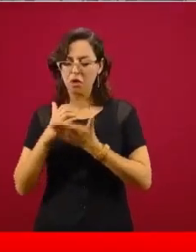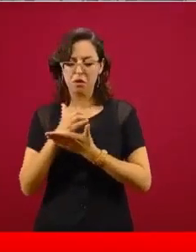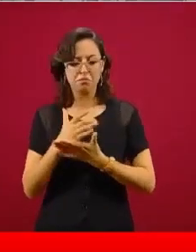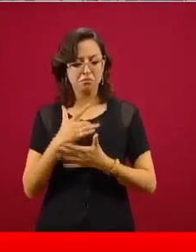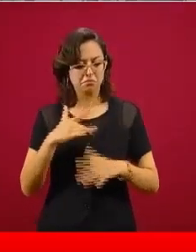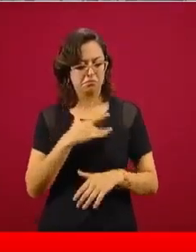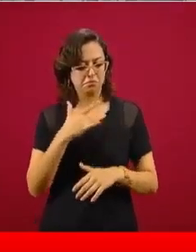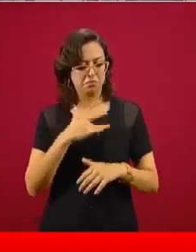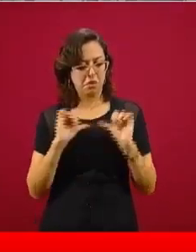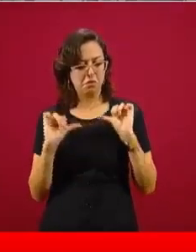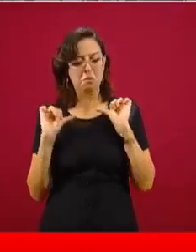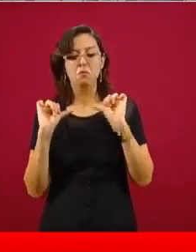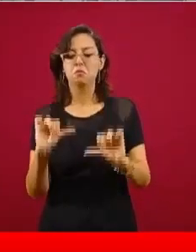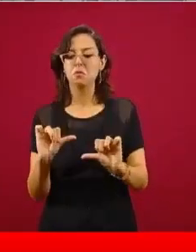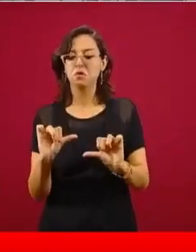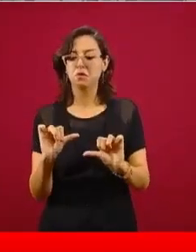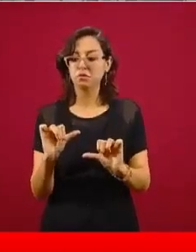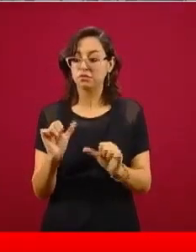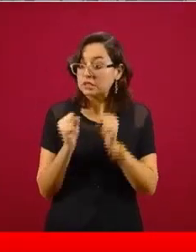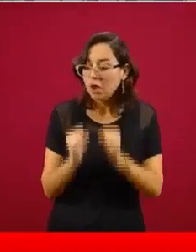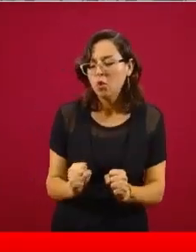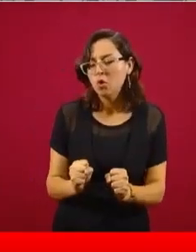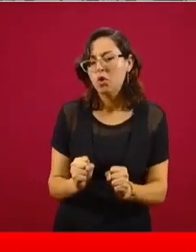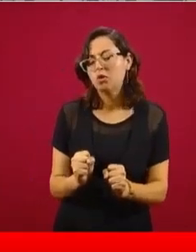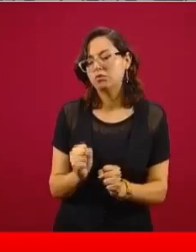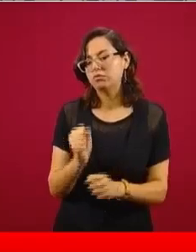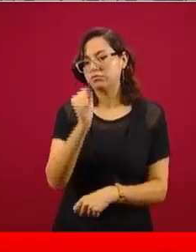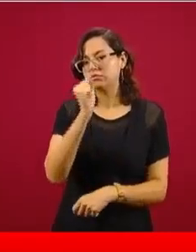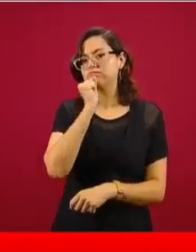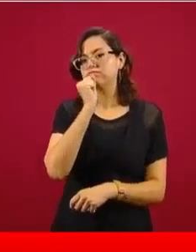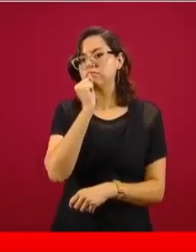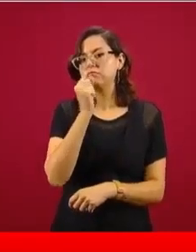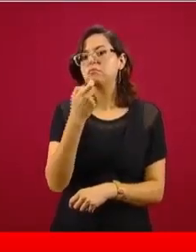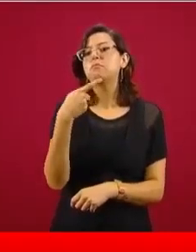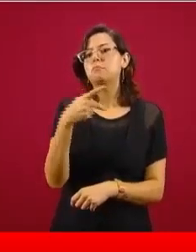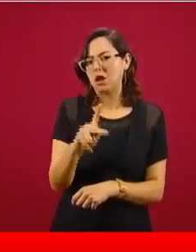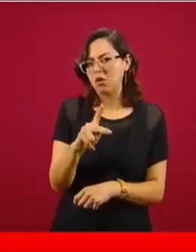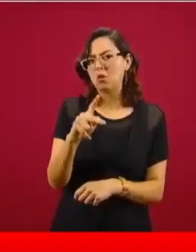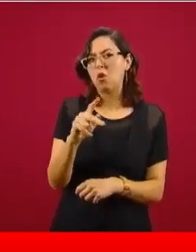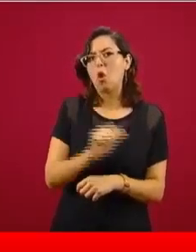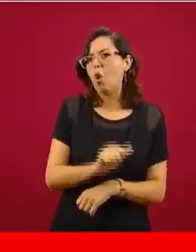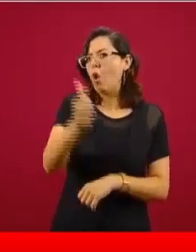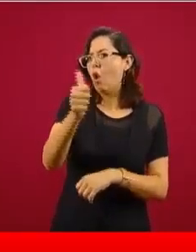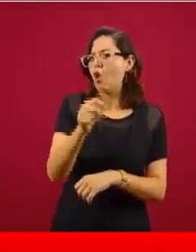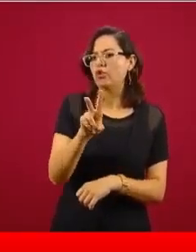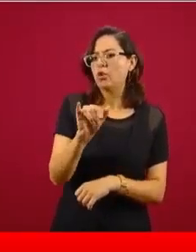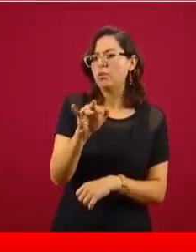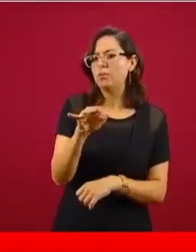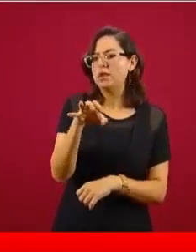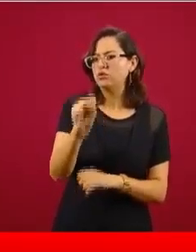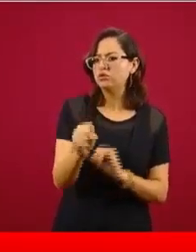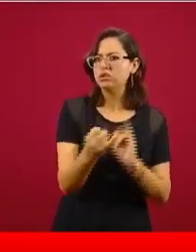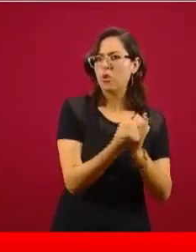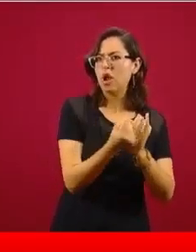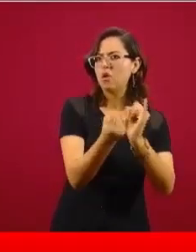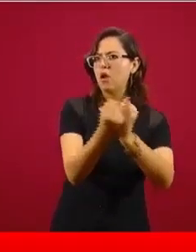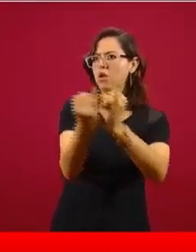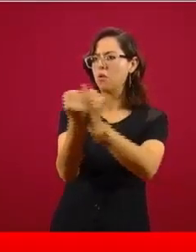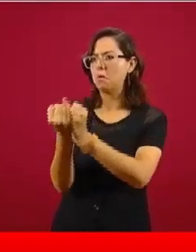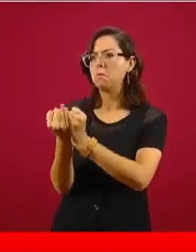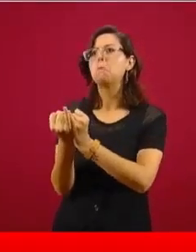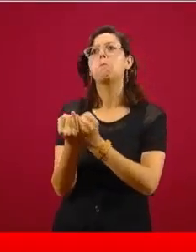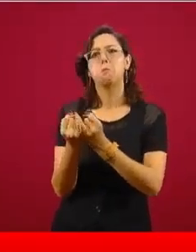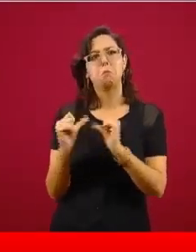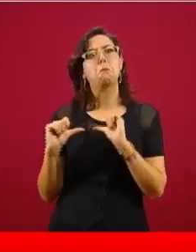virus respiratorios, asumimos que va a crear inmunidad. Y es todavía un motivo de investigación científica